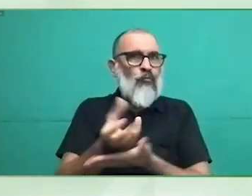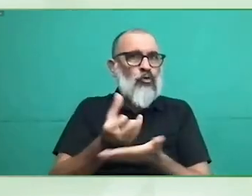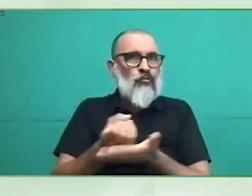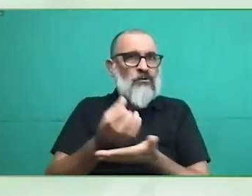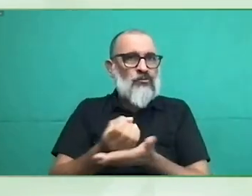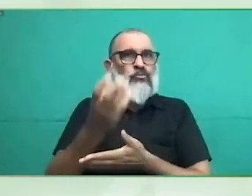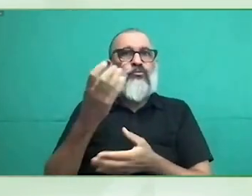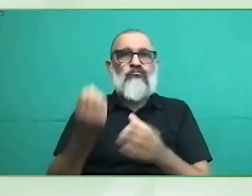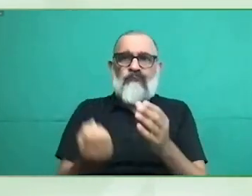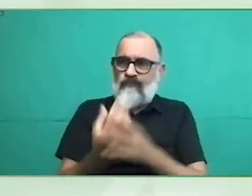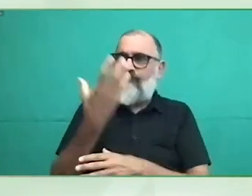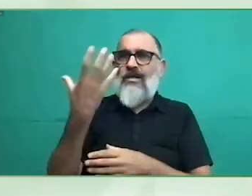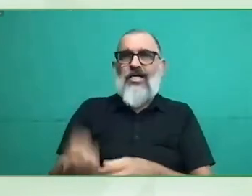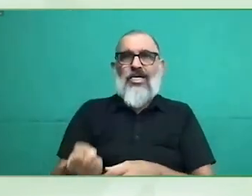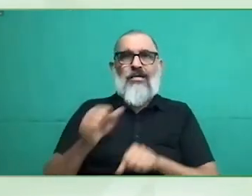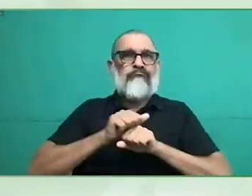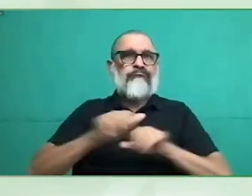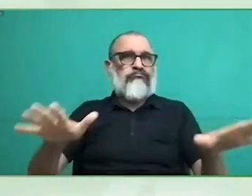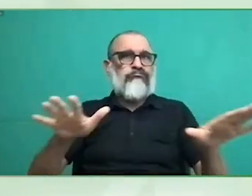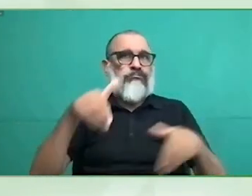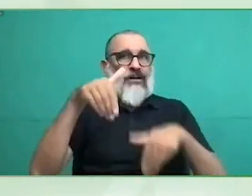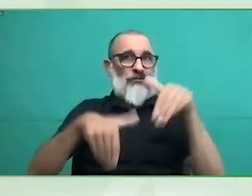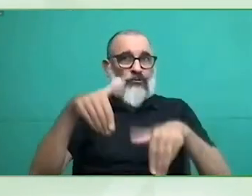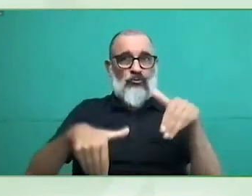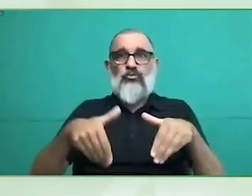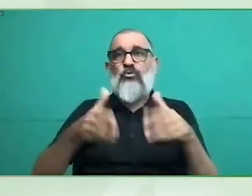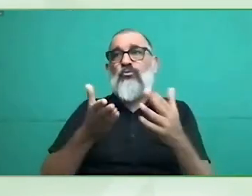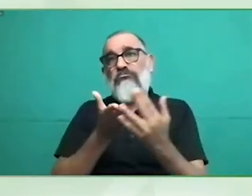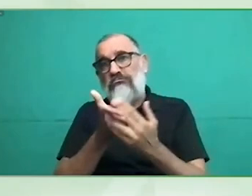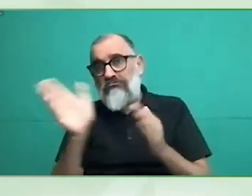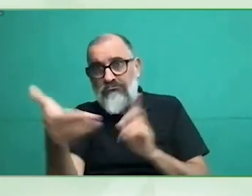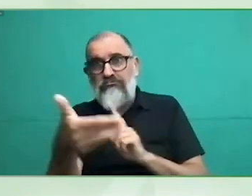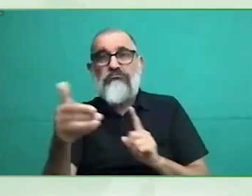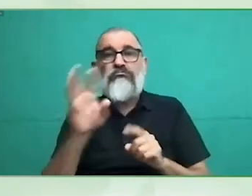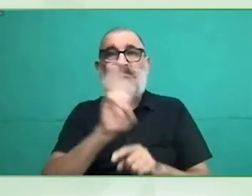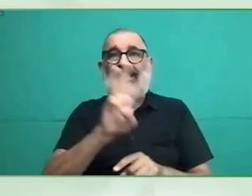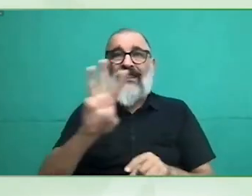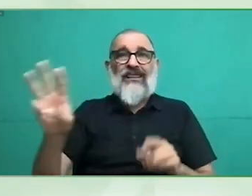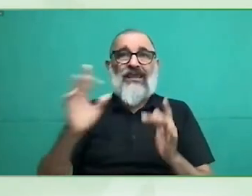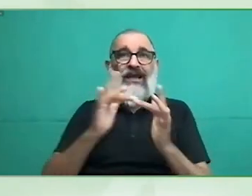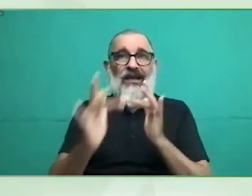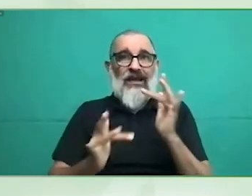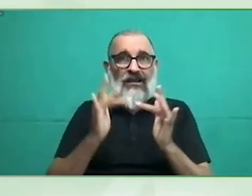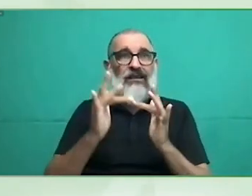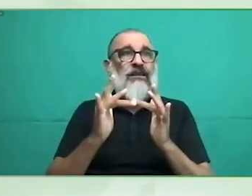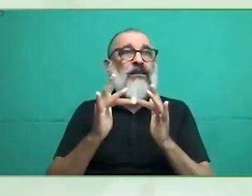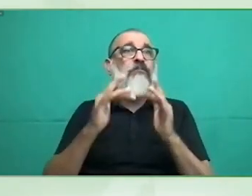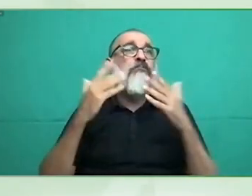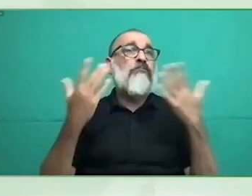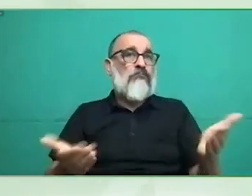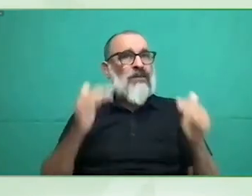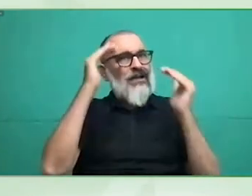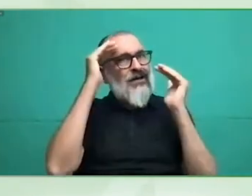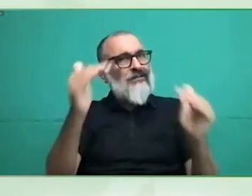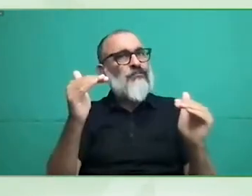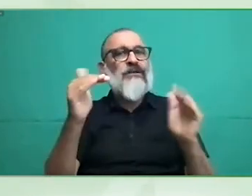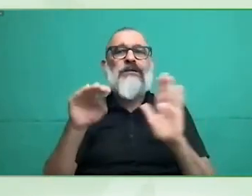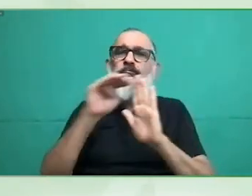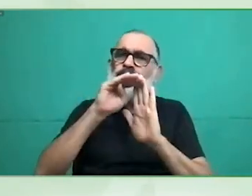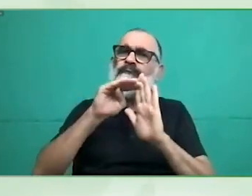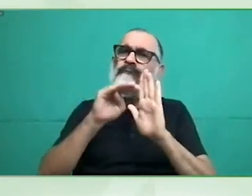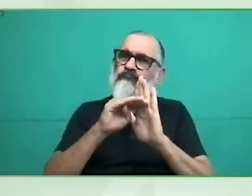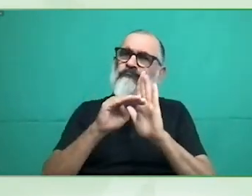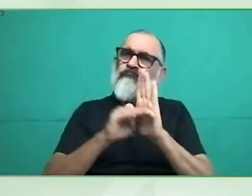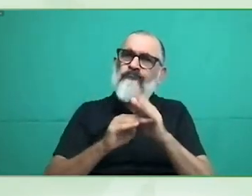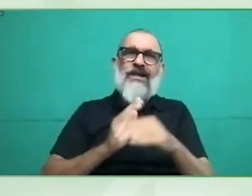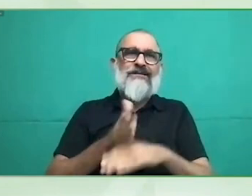medidas de accesibilidad también se debe proporcionar información y formación a las juntas electorales